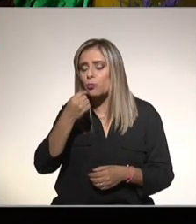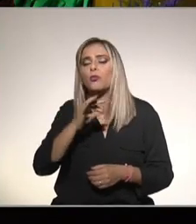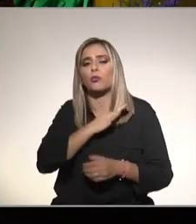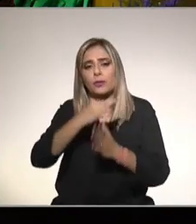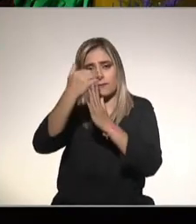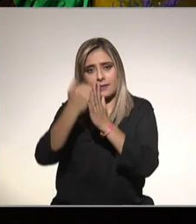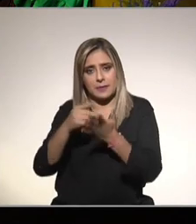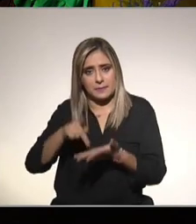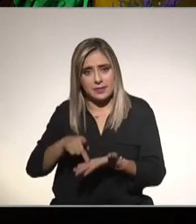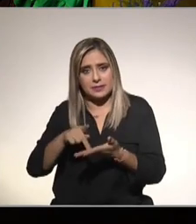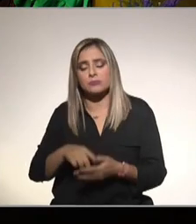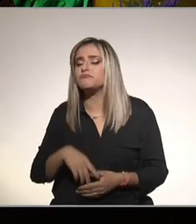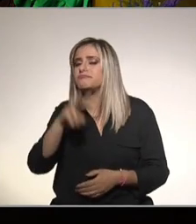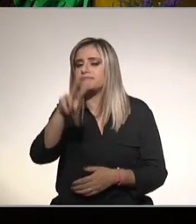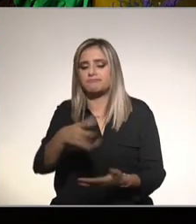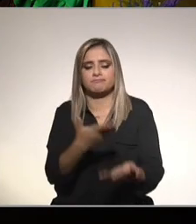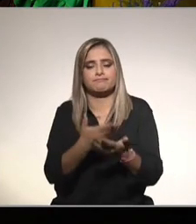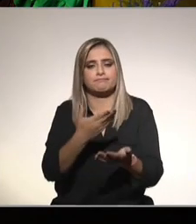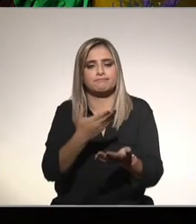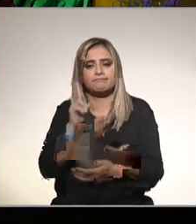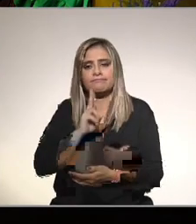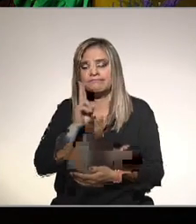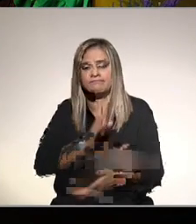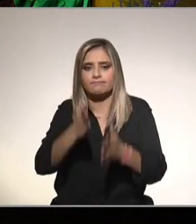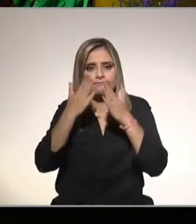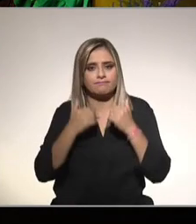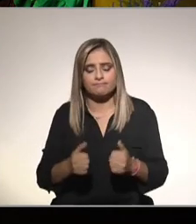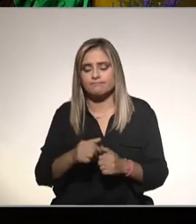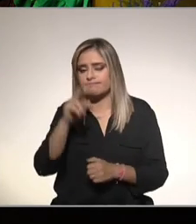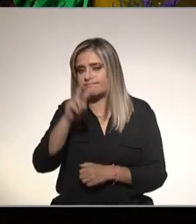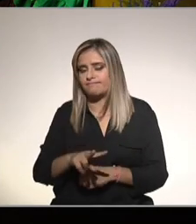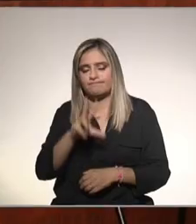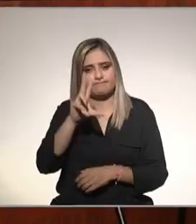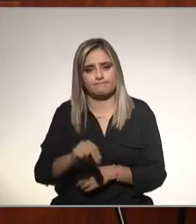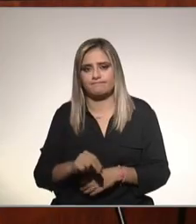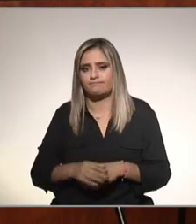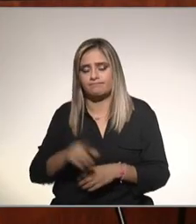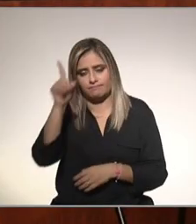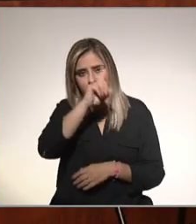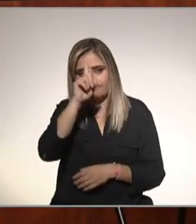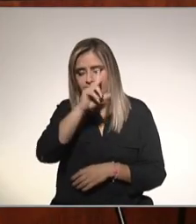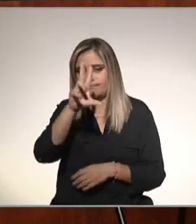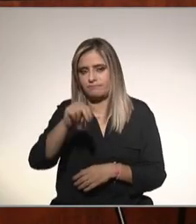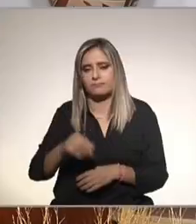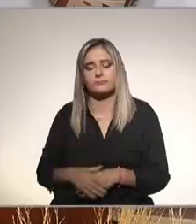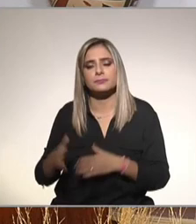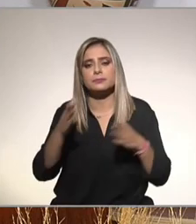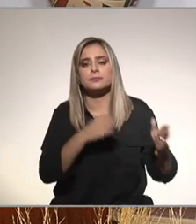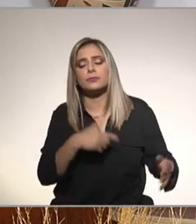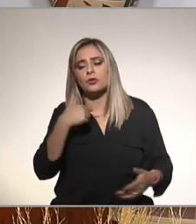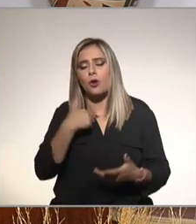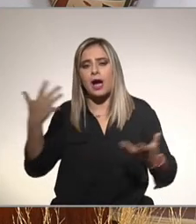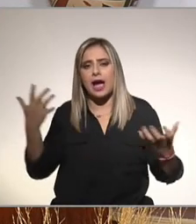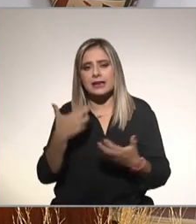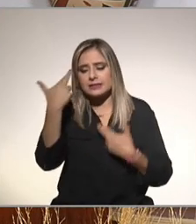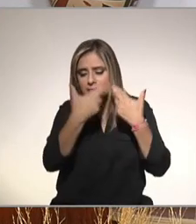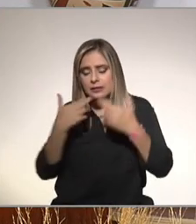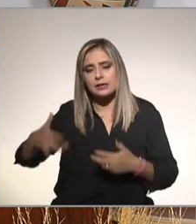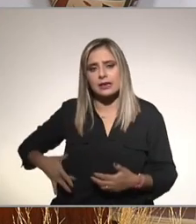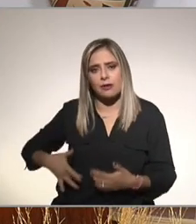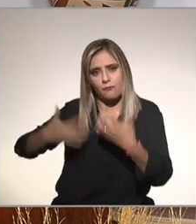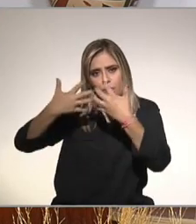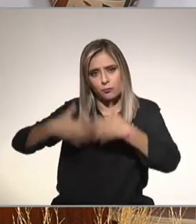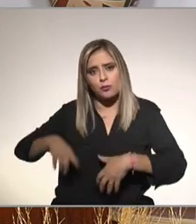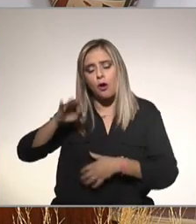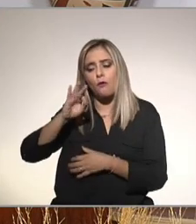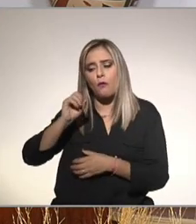evidencia científica al respecto de tal manera que podemos decir tácitamente que no no se recomienda perfecto yo me hice pruebas de función de hígado y salí